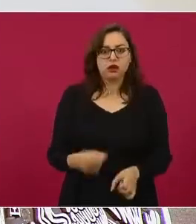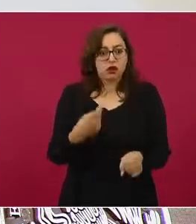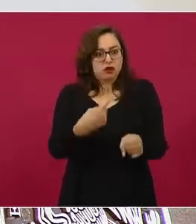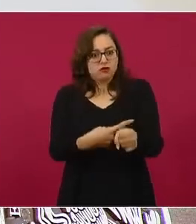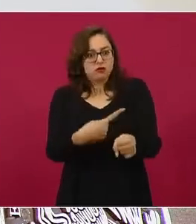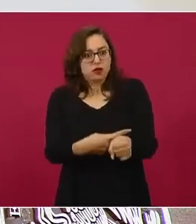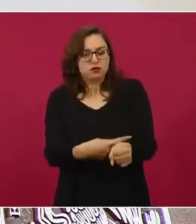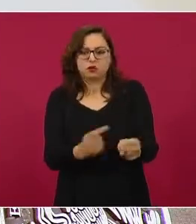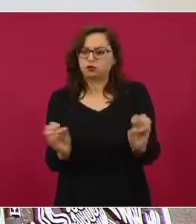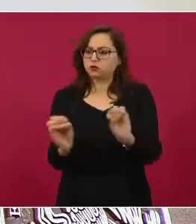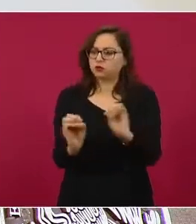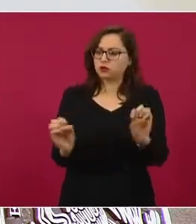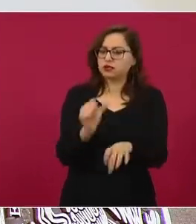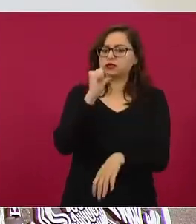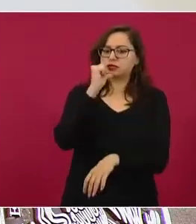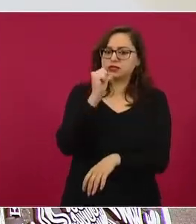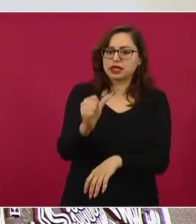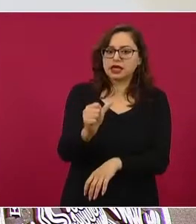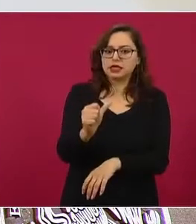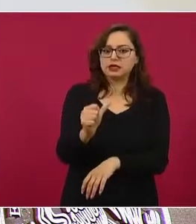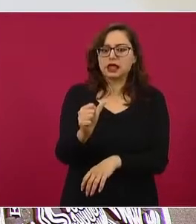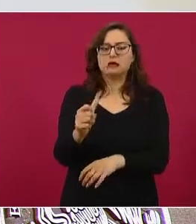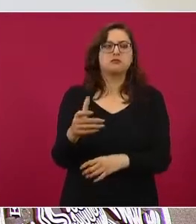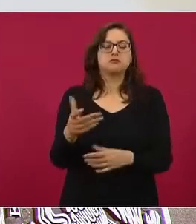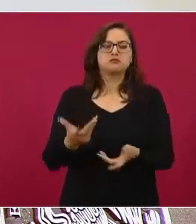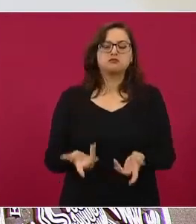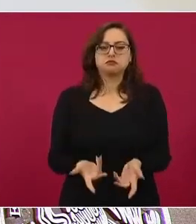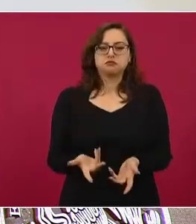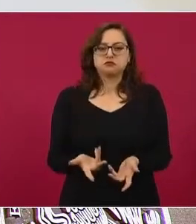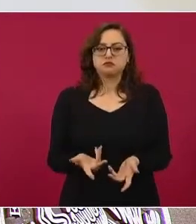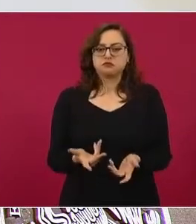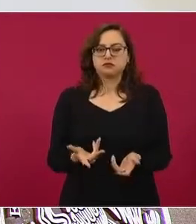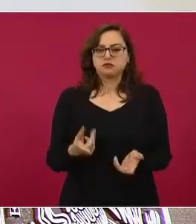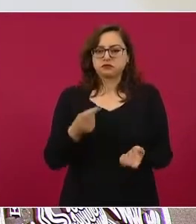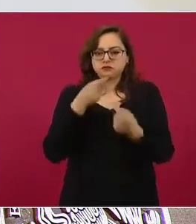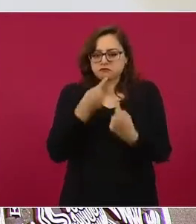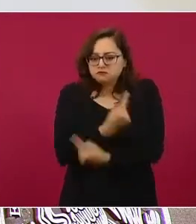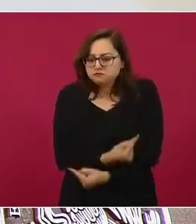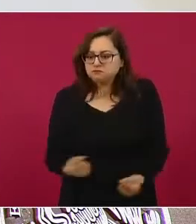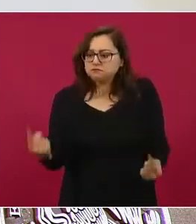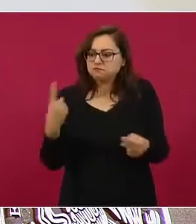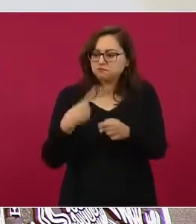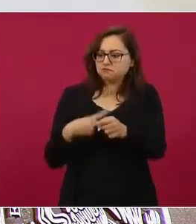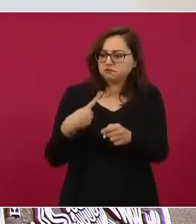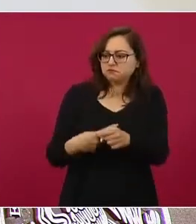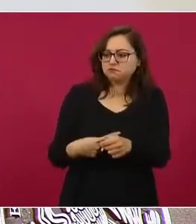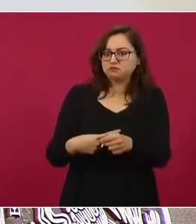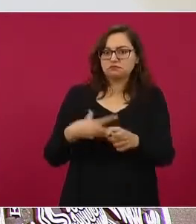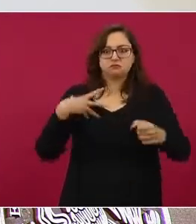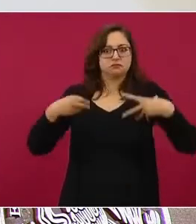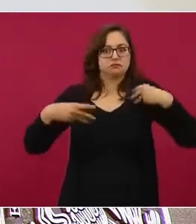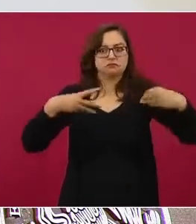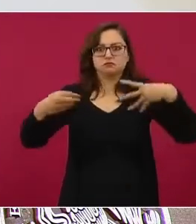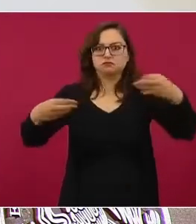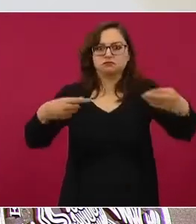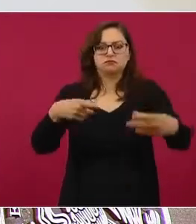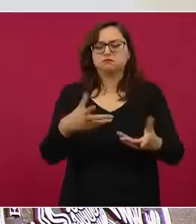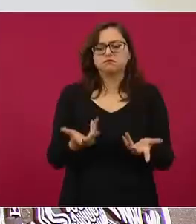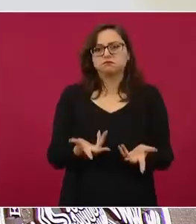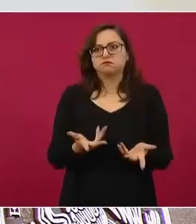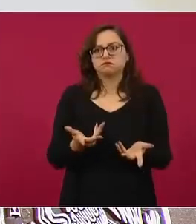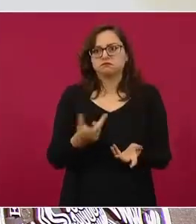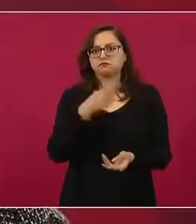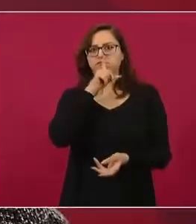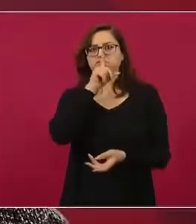afortunadamente, ahorita de alguna cuestión de COVID en nuestros niños. Sí se hace el protocolo de que en cuanto